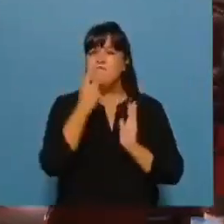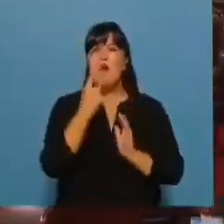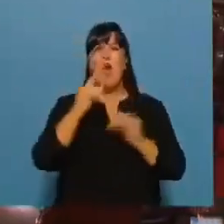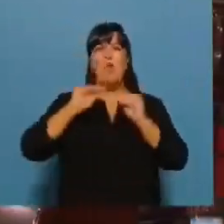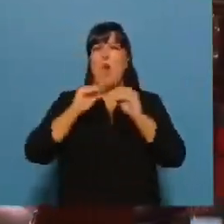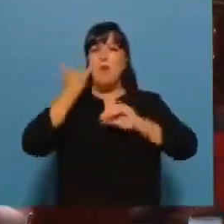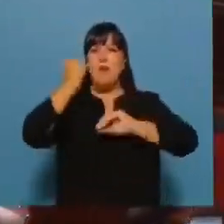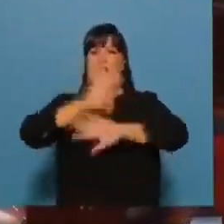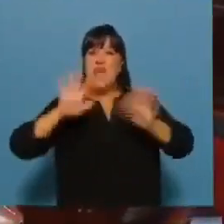concluido.